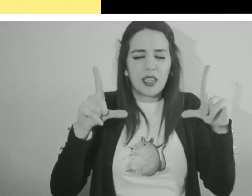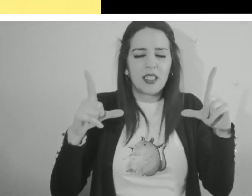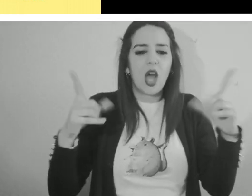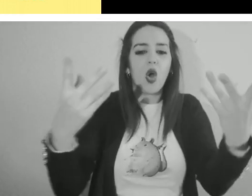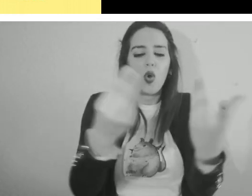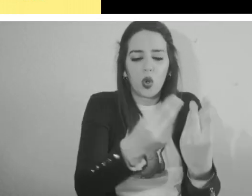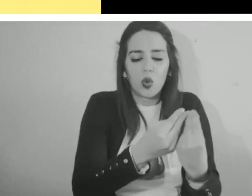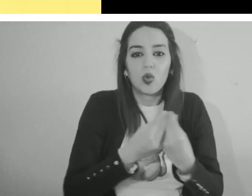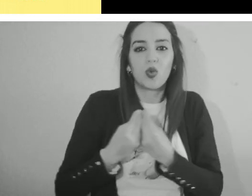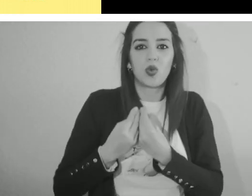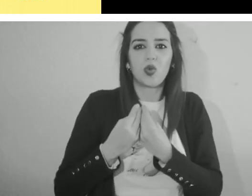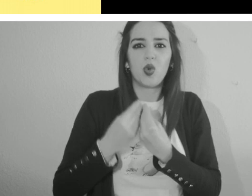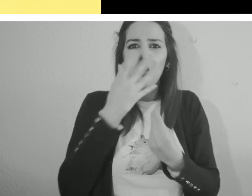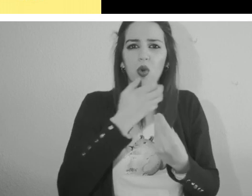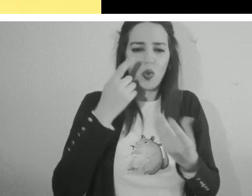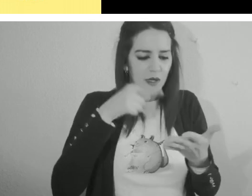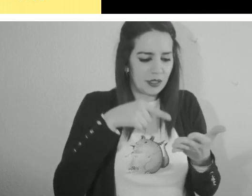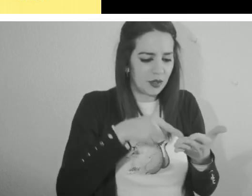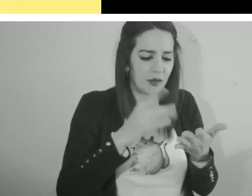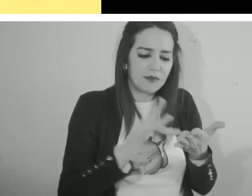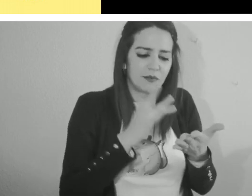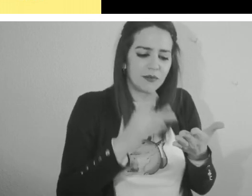enigma que hay dentro de su página.